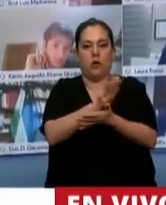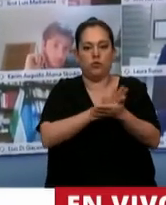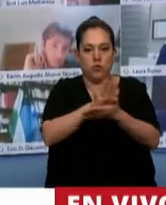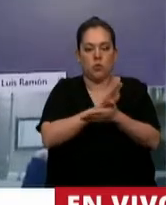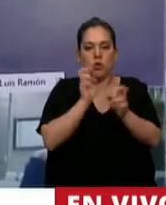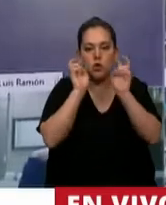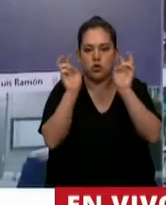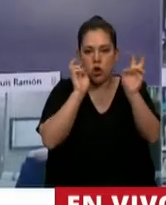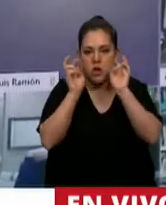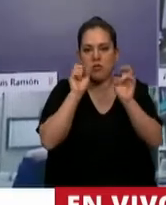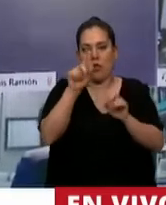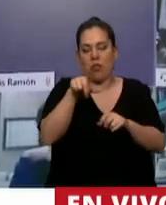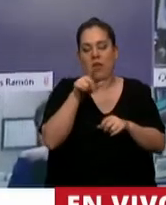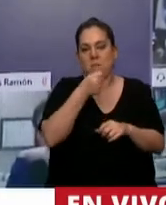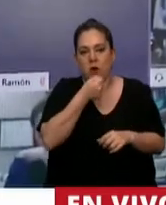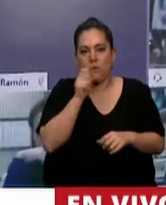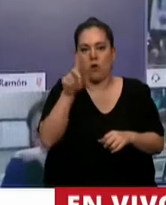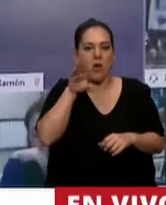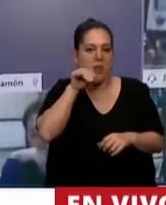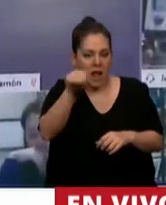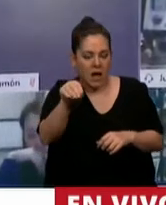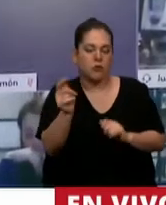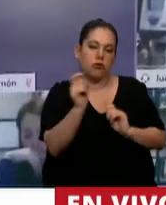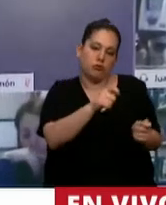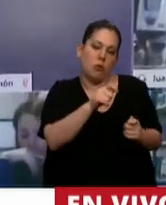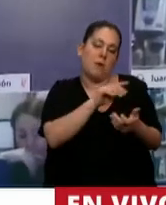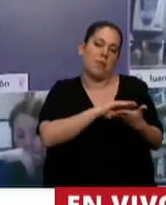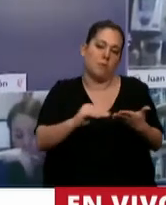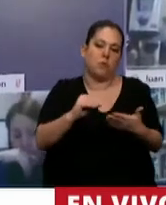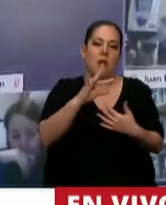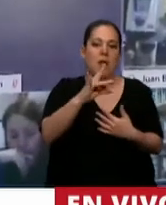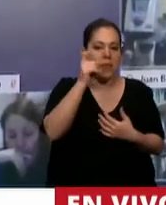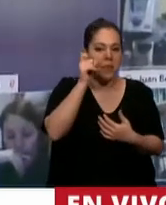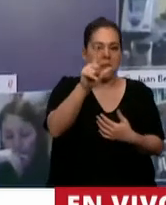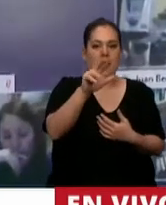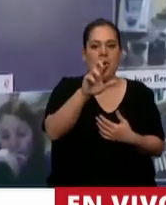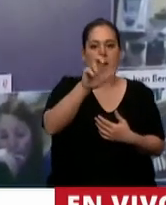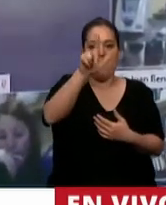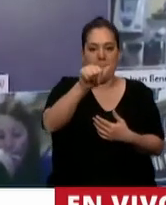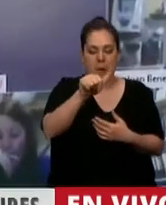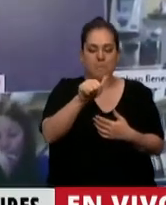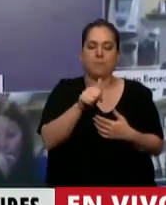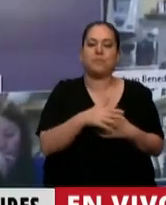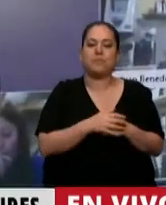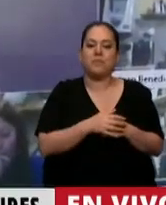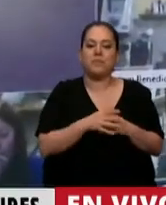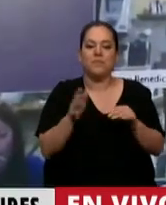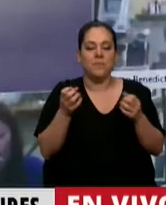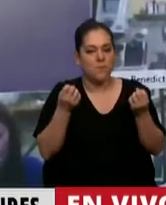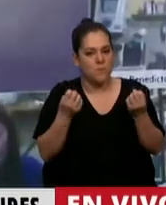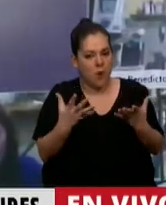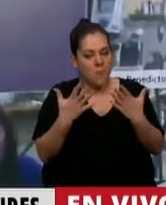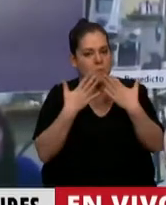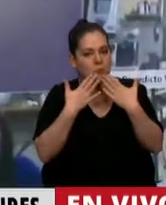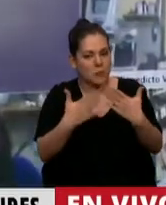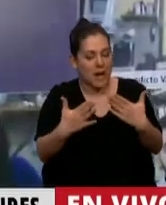del diputado del Caño. Diputada del Pla, en uso de la palabra. Muchas gracias, señora Presidenta.